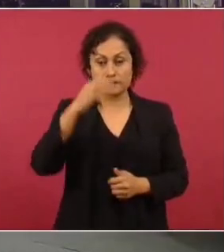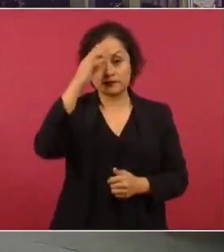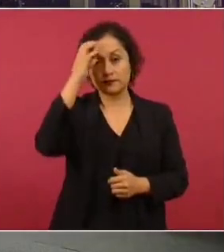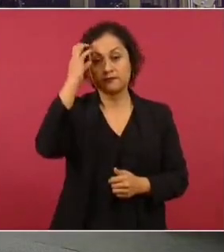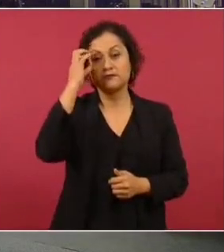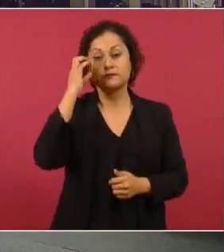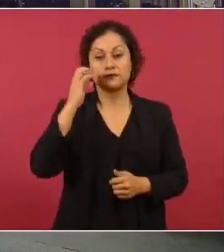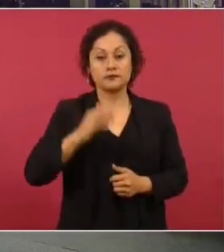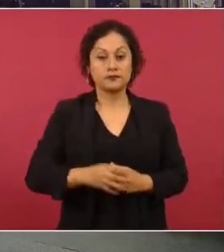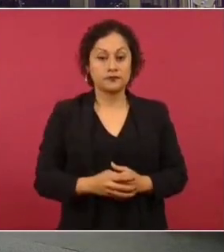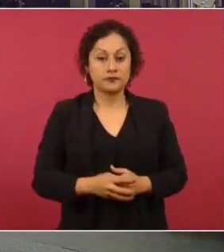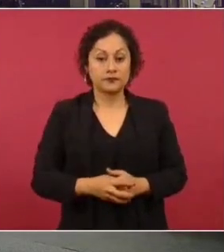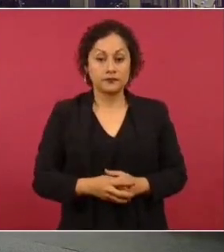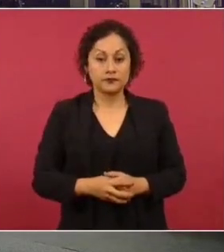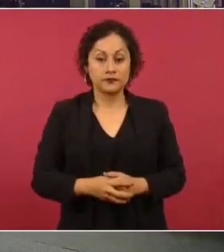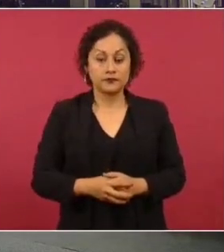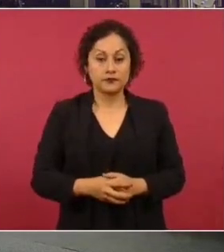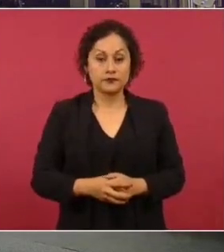No,